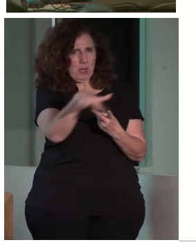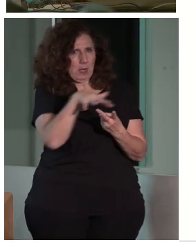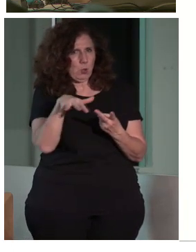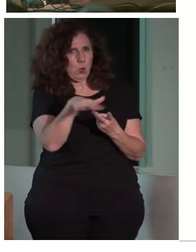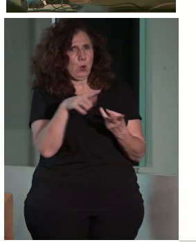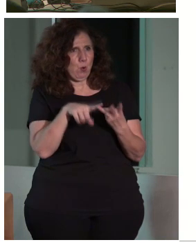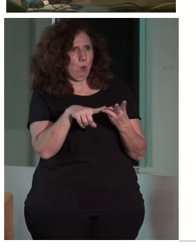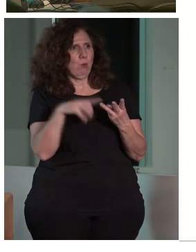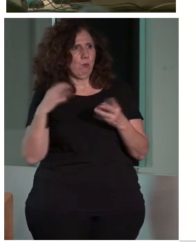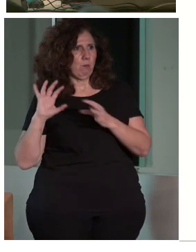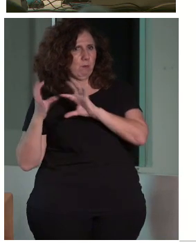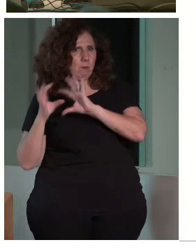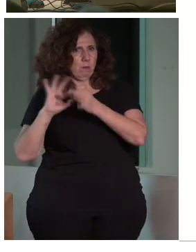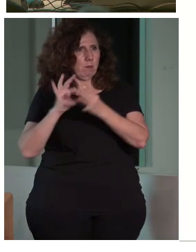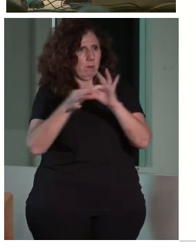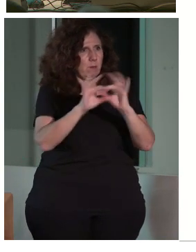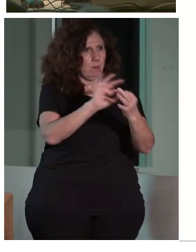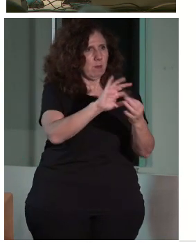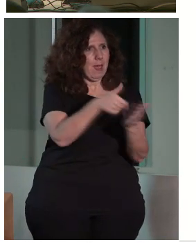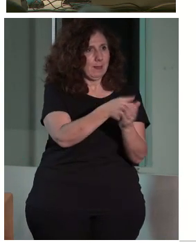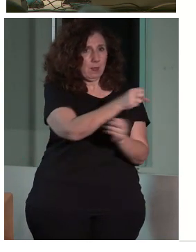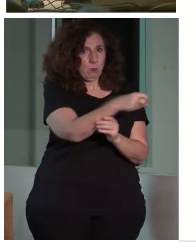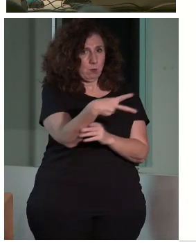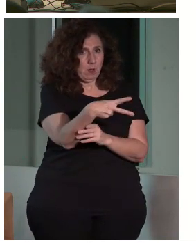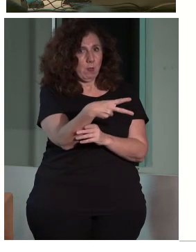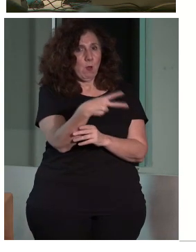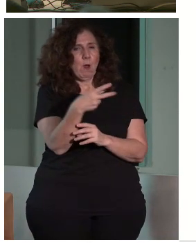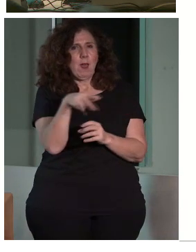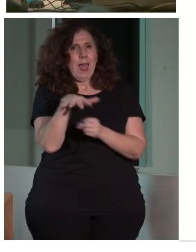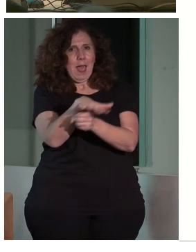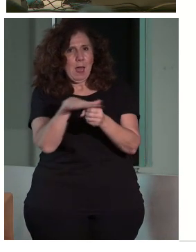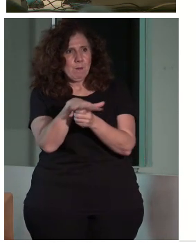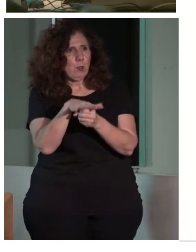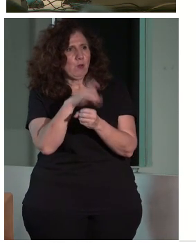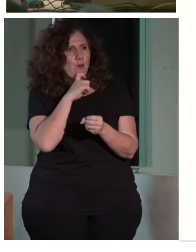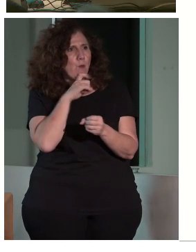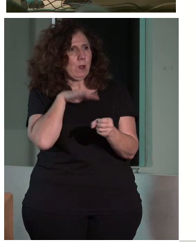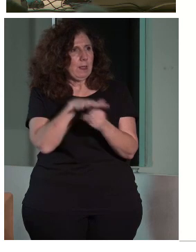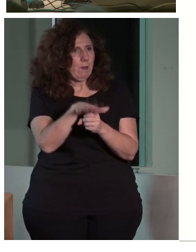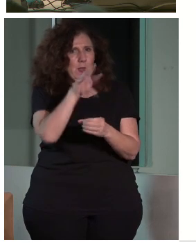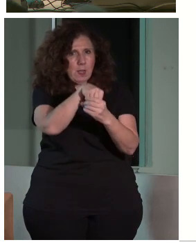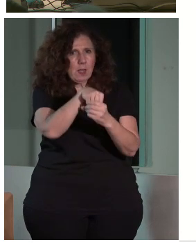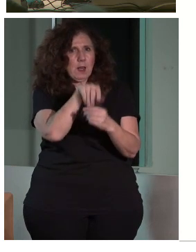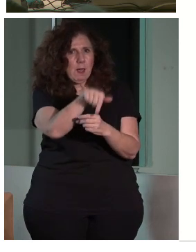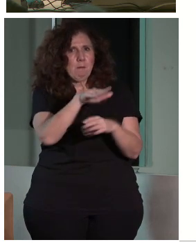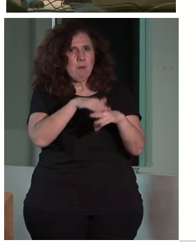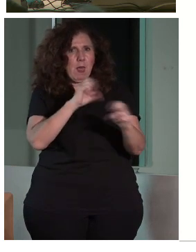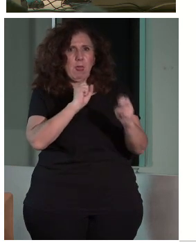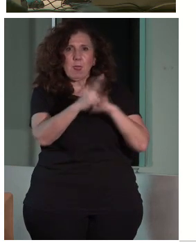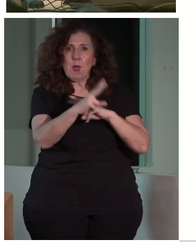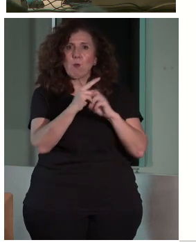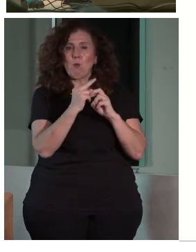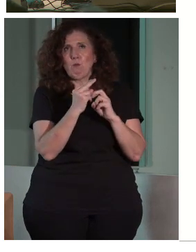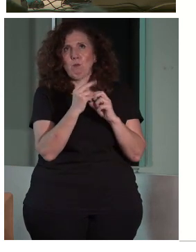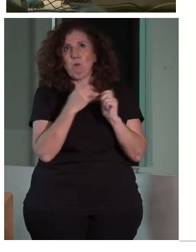desde el punto de vista de la accesibilidad. ¿Qué supone qué ámbitos y qué tipo de intervención supone el dar respuesta a